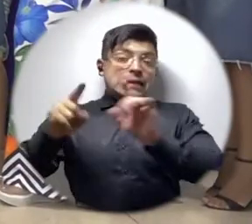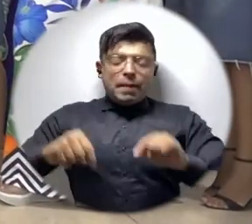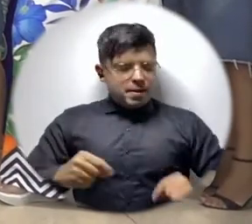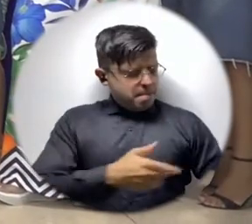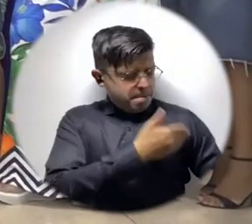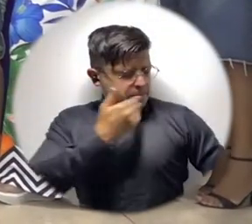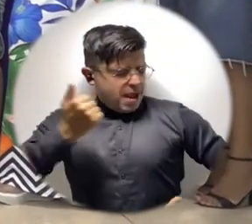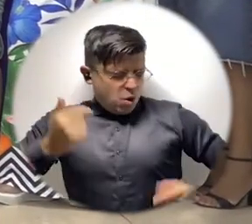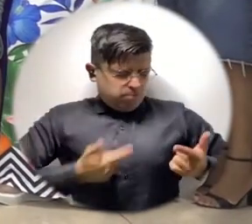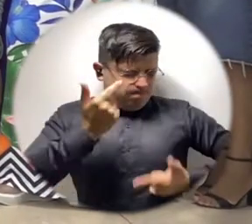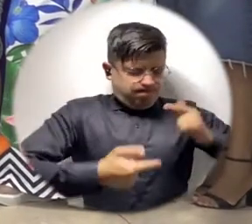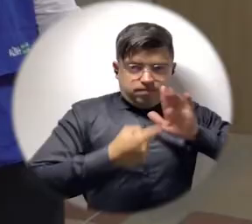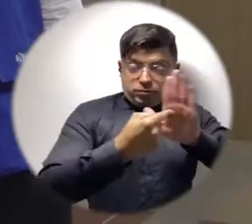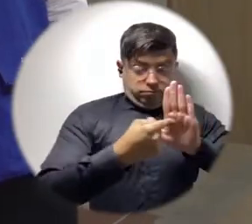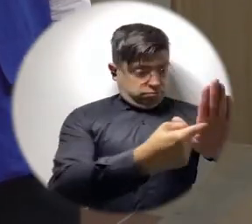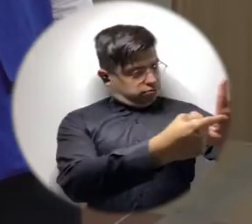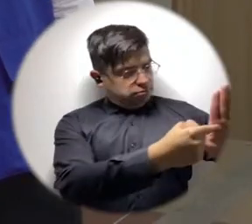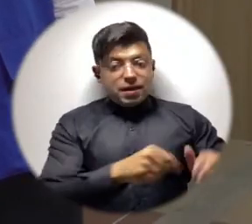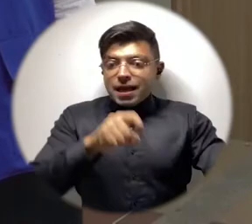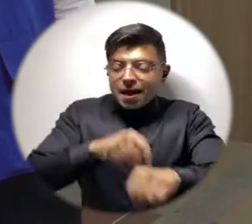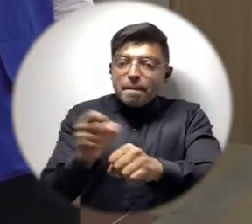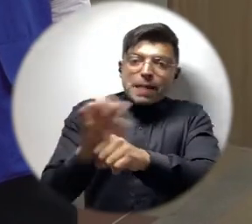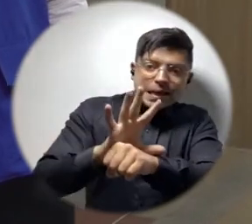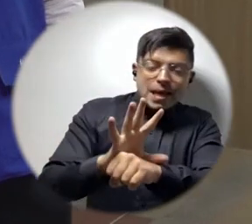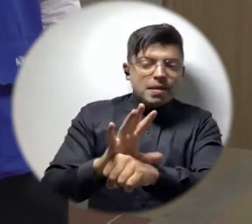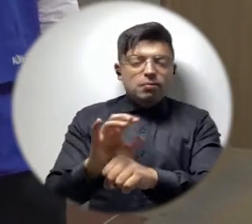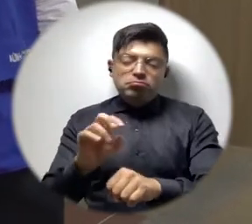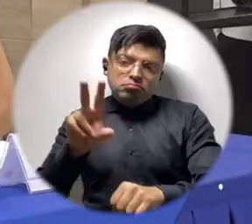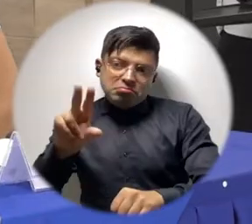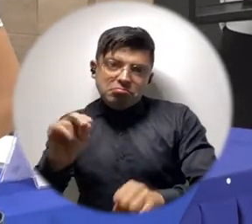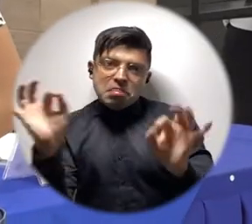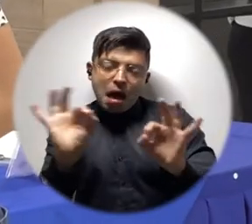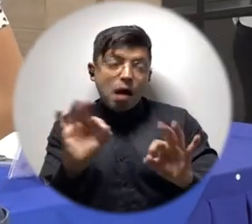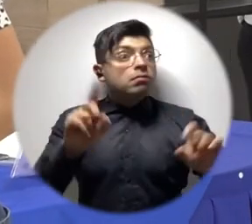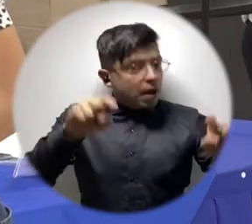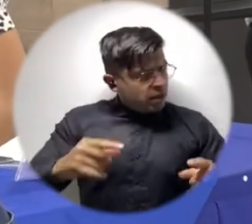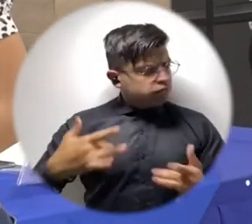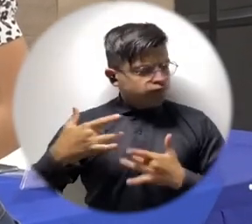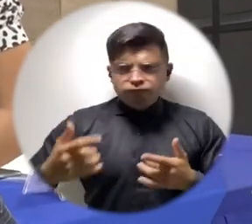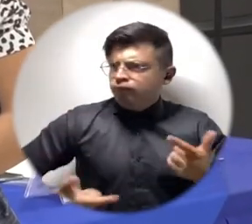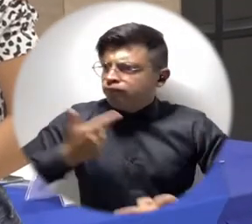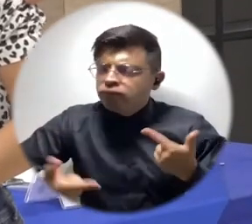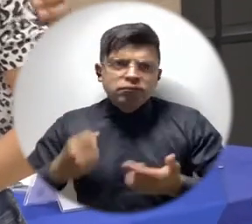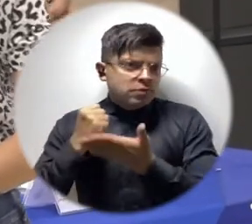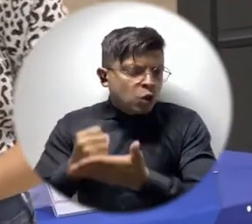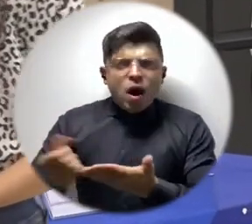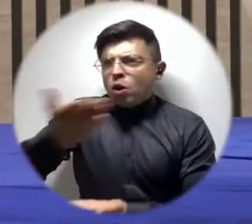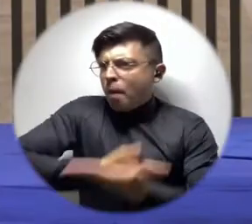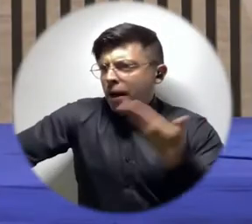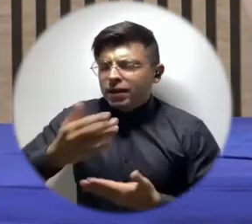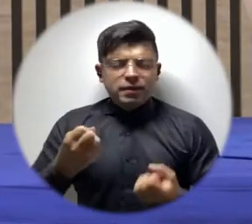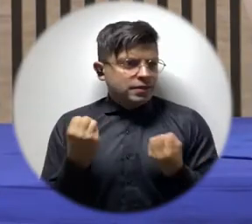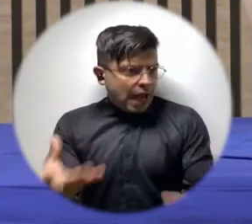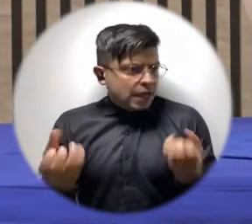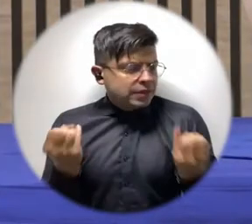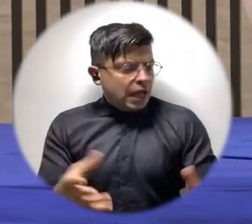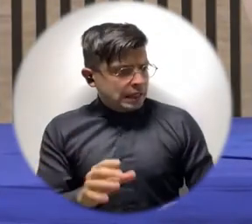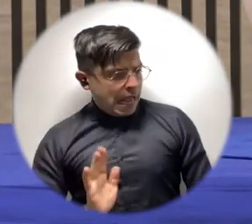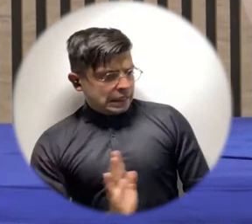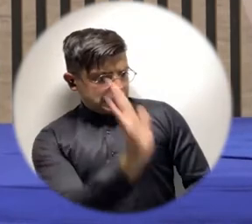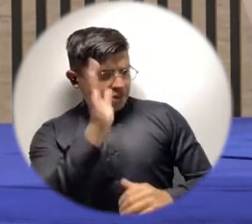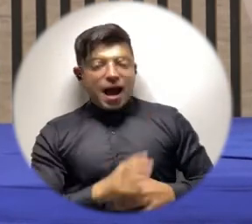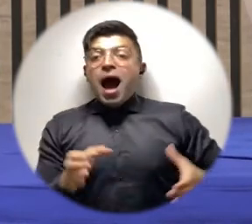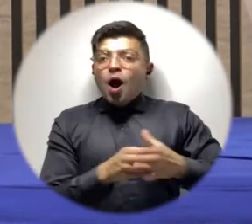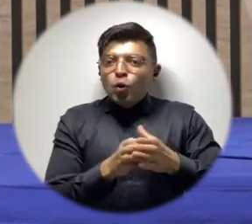personas, pero también lo peor. Y ustedes sin pandemia o con pandemia siempre han dado lo mejor para los otros, sin buscar nada a cambio distinto de dar, de